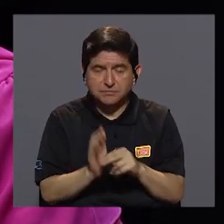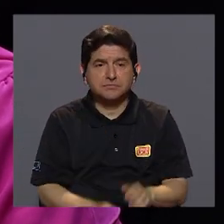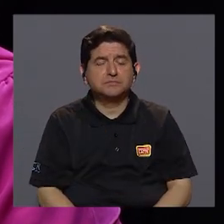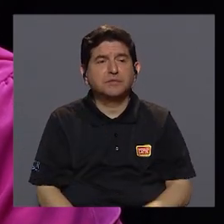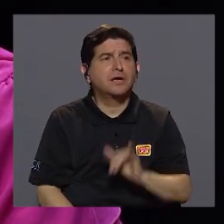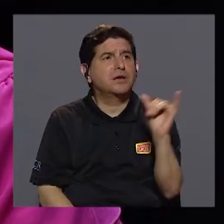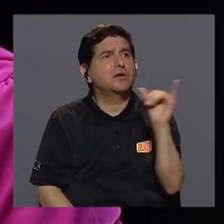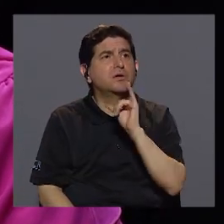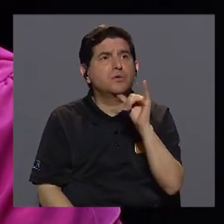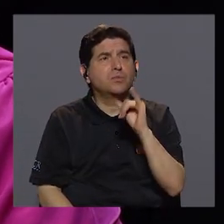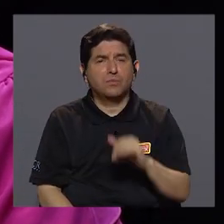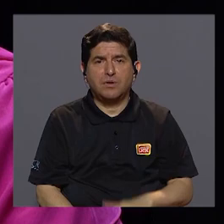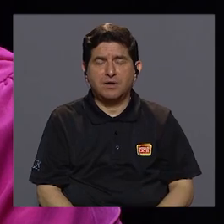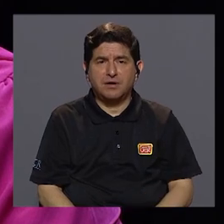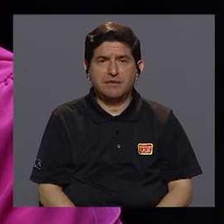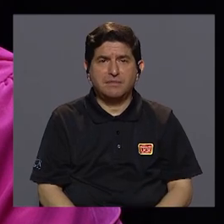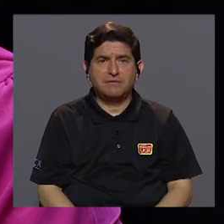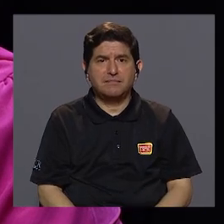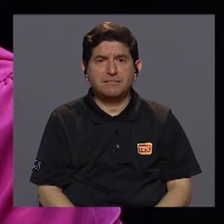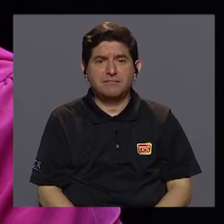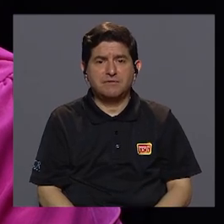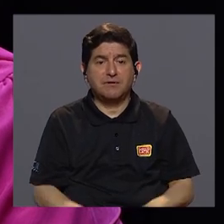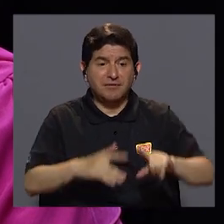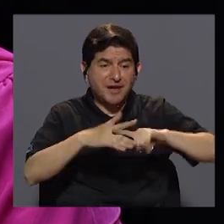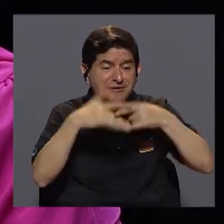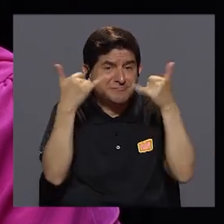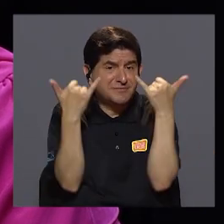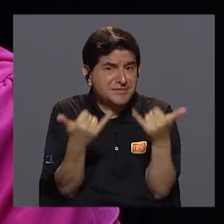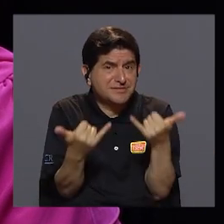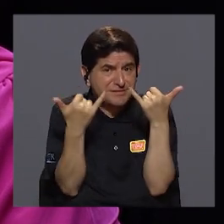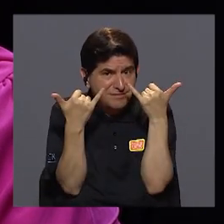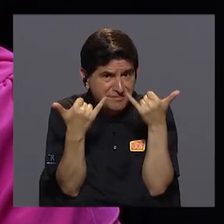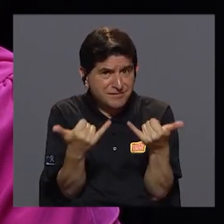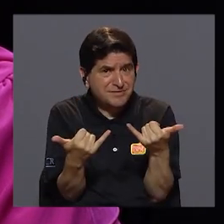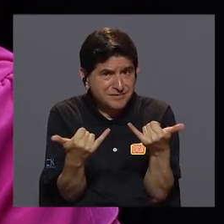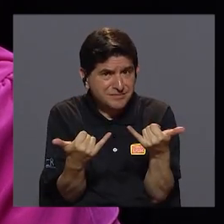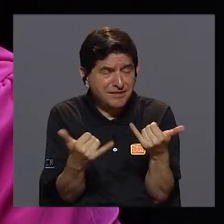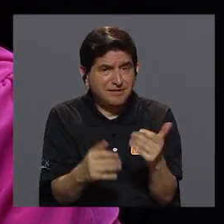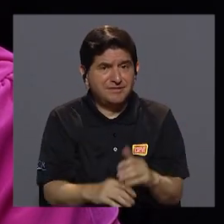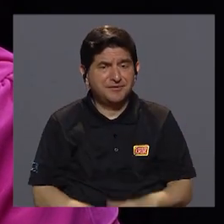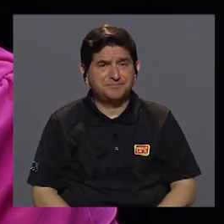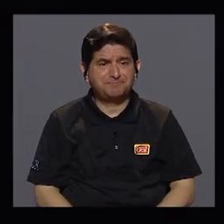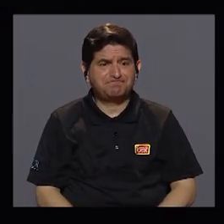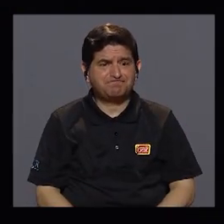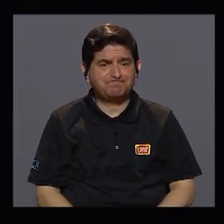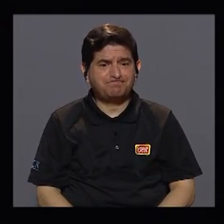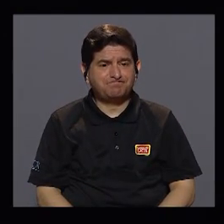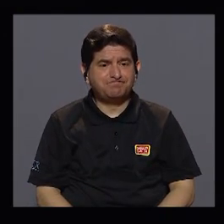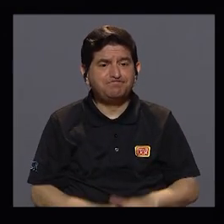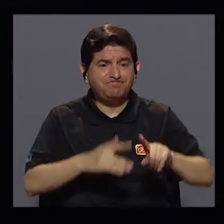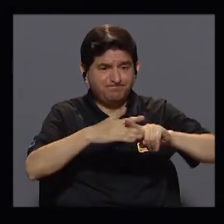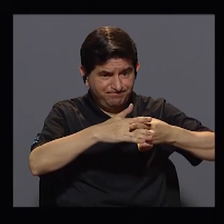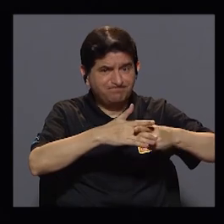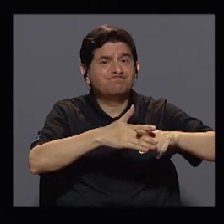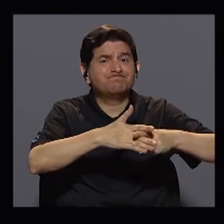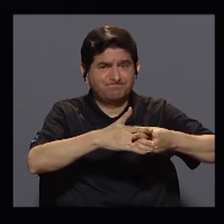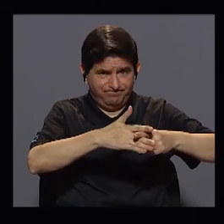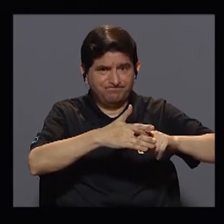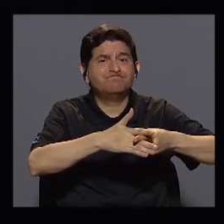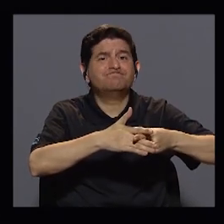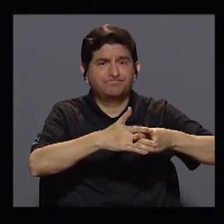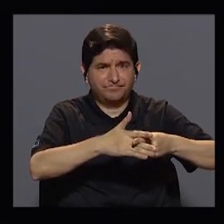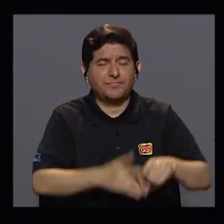así como empezar por, digamos, hacer ajustes